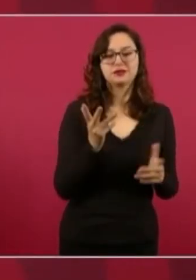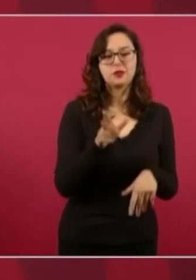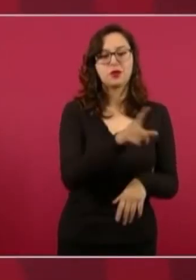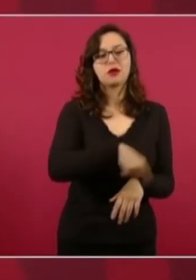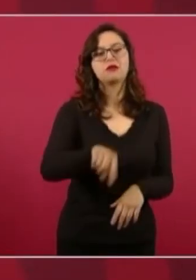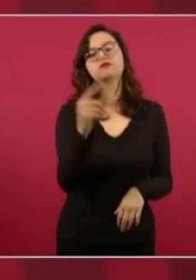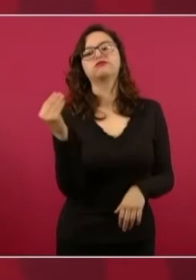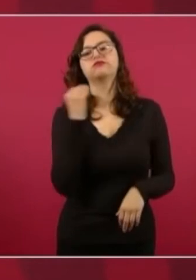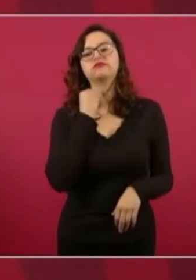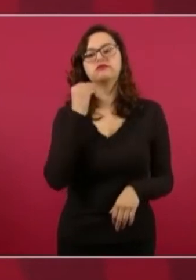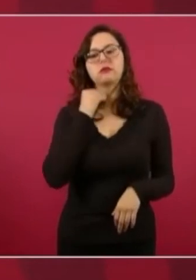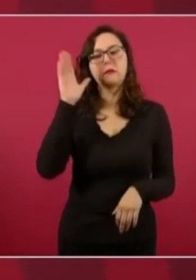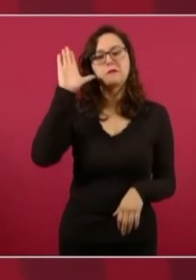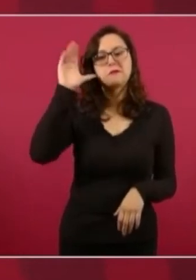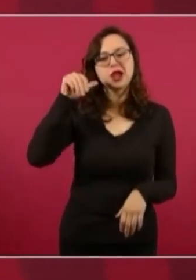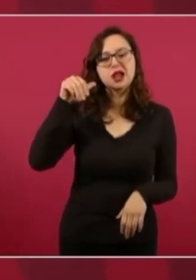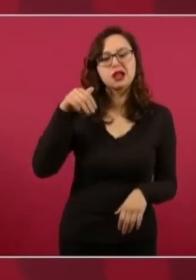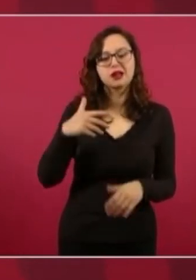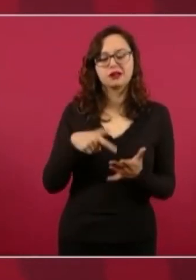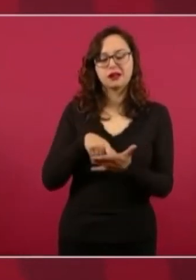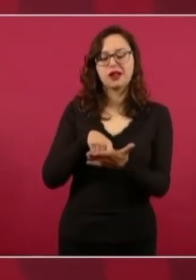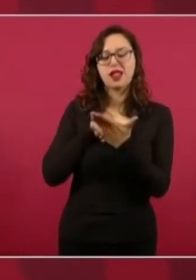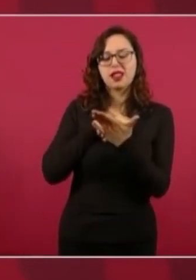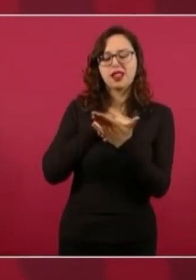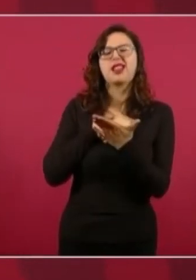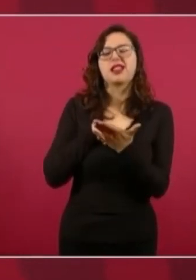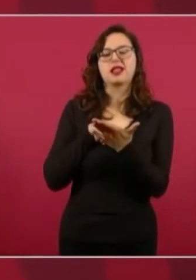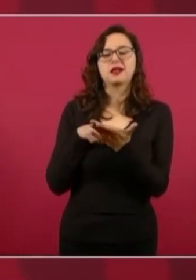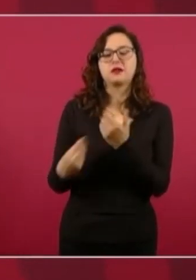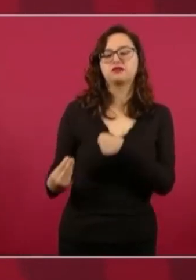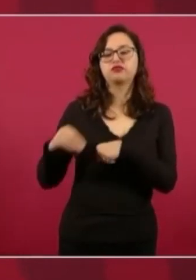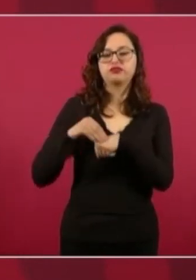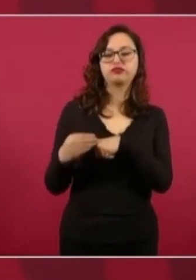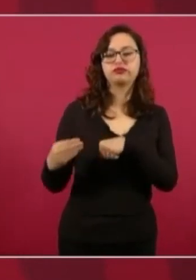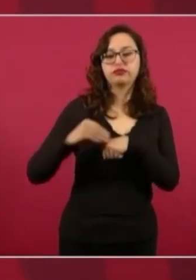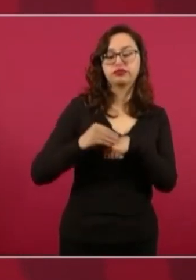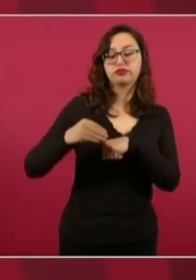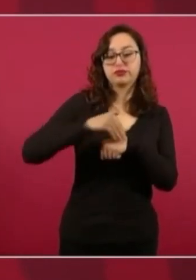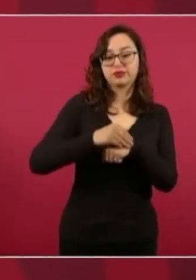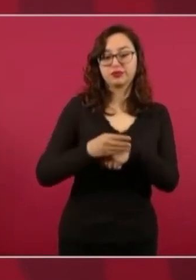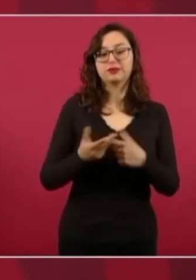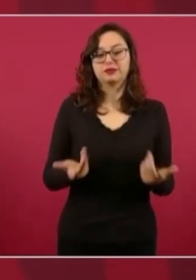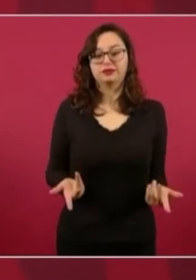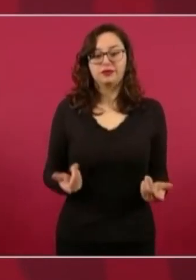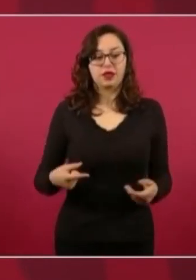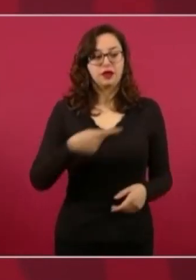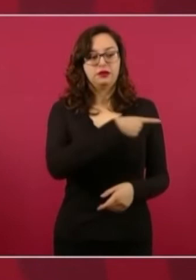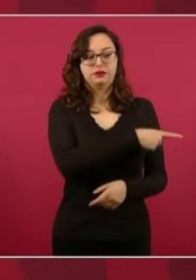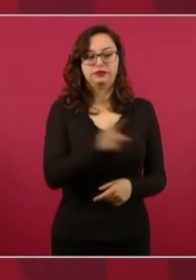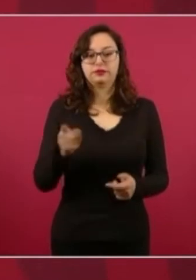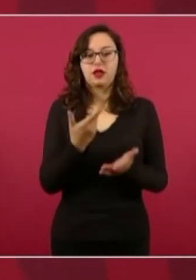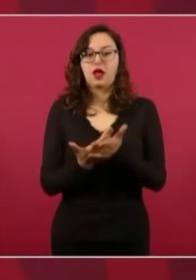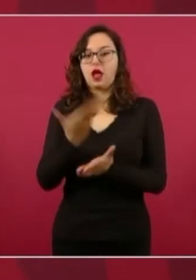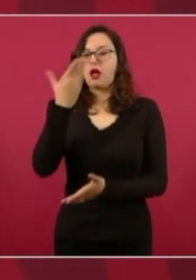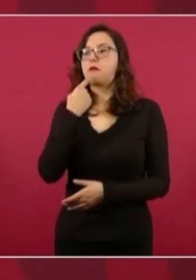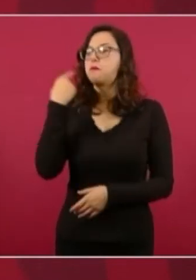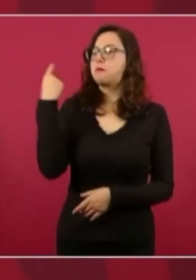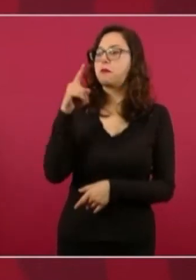servidores públicos, que fueron los que promovieron lo de los amparos.